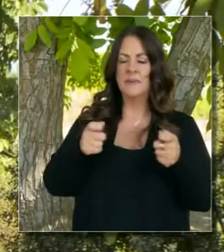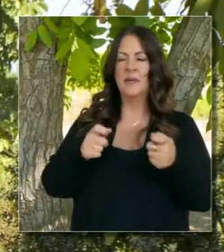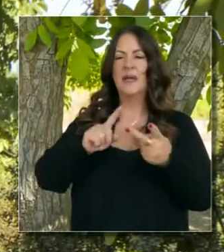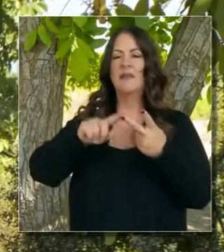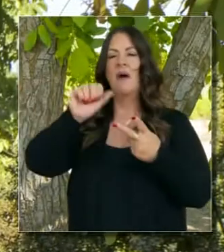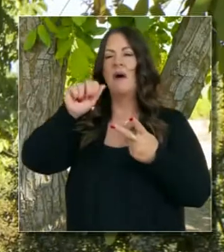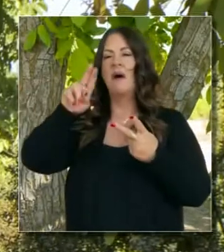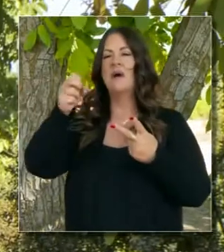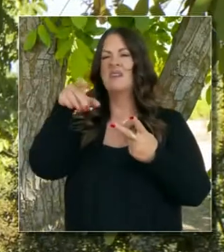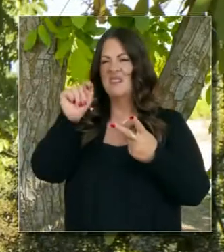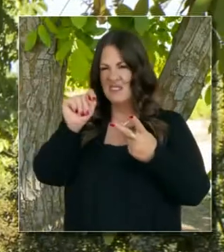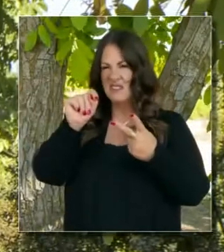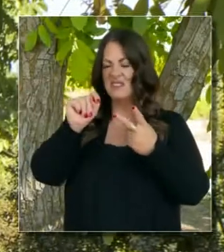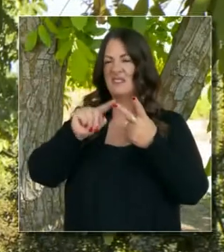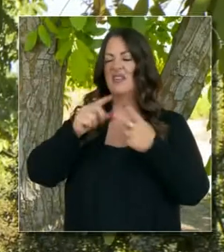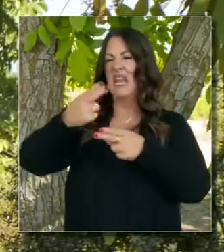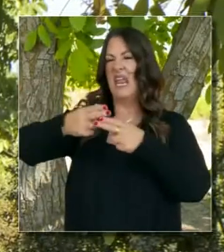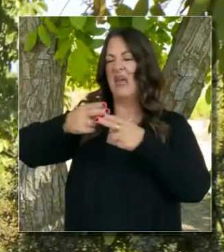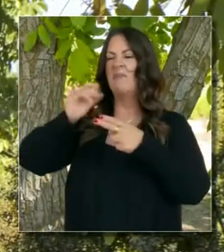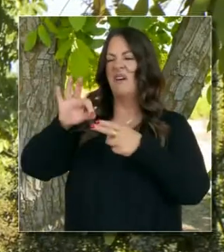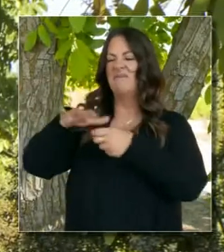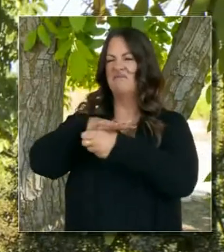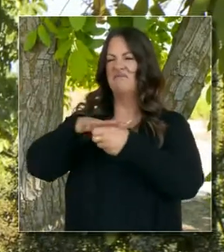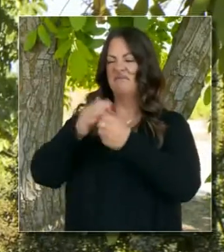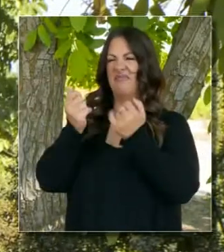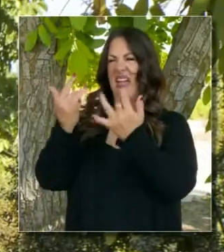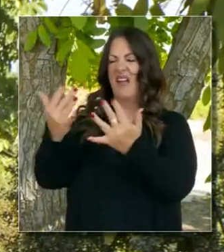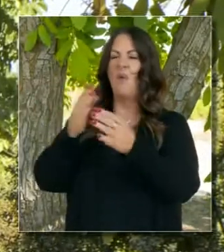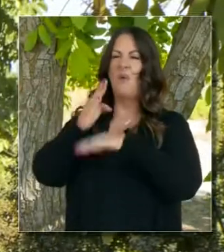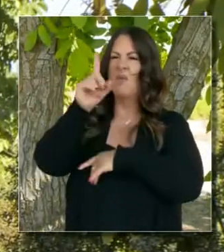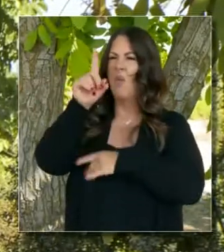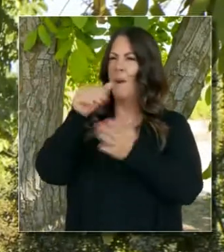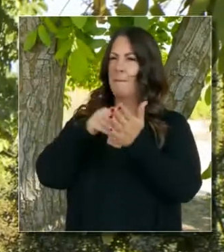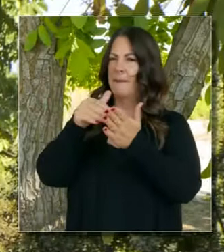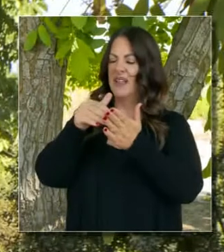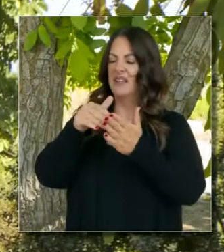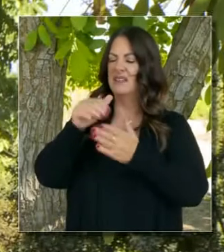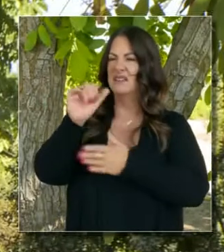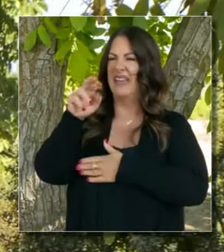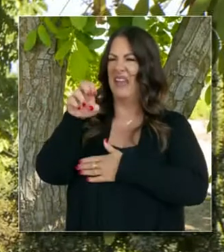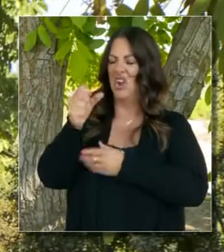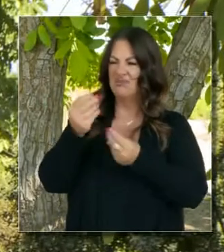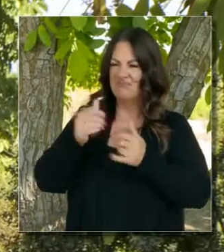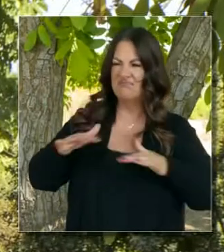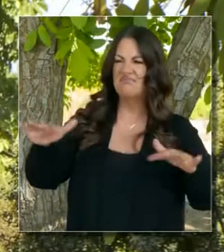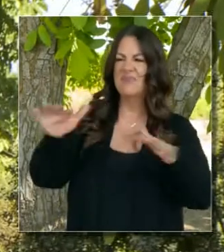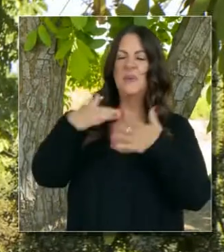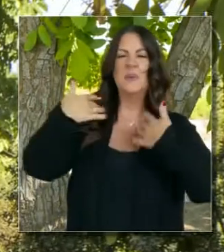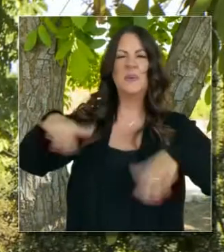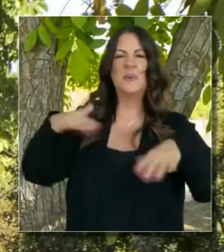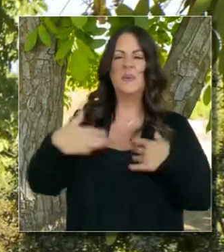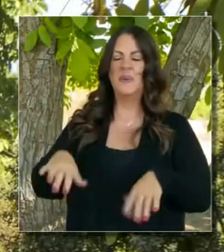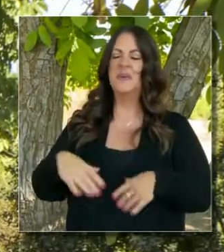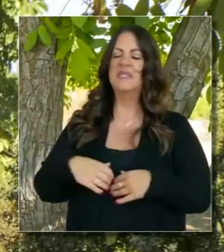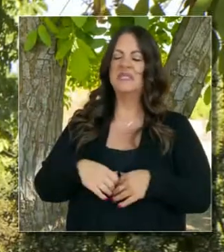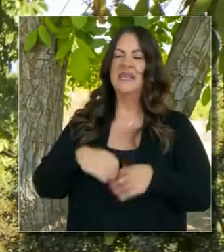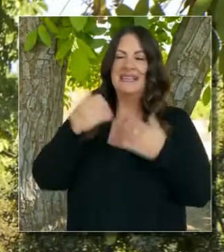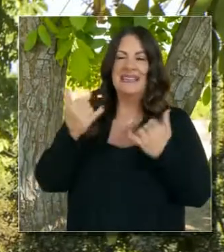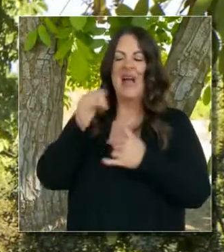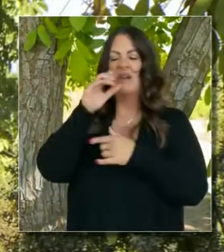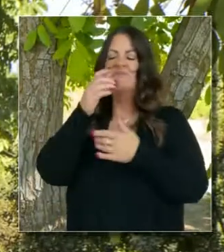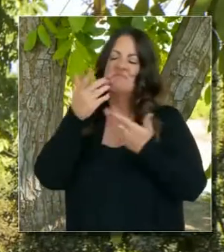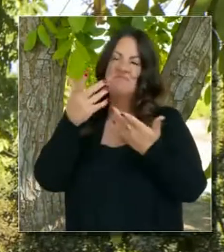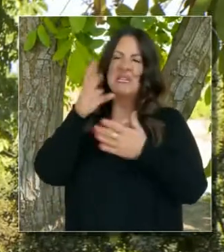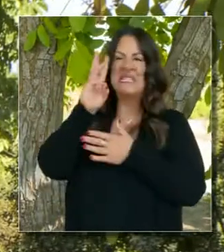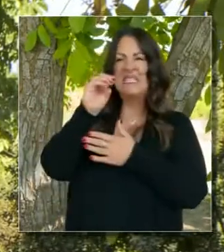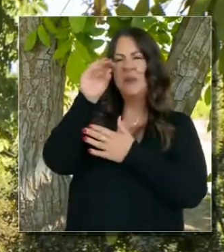August, el más grande en la historia documentada del estado, con más de un millón de acres calcinados en solo en ese incendio